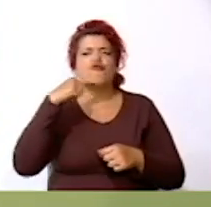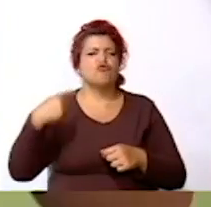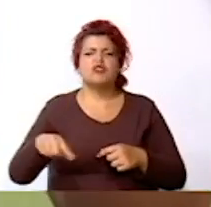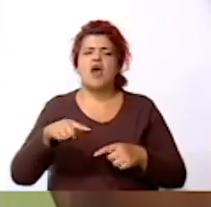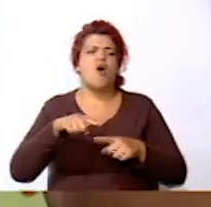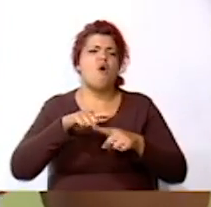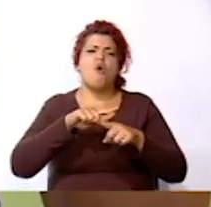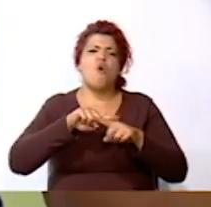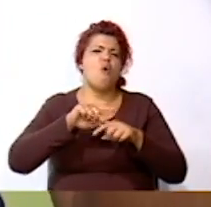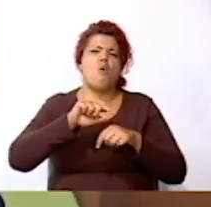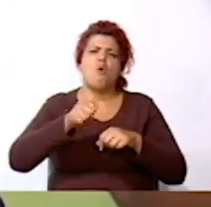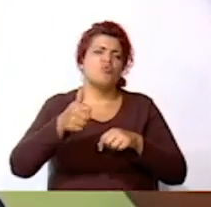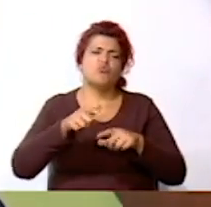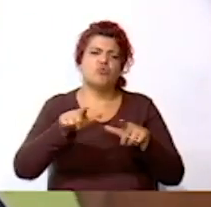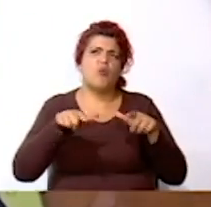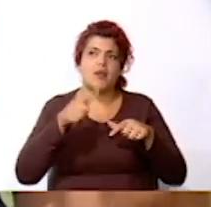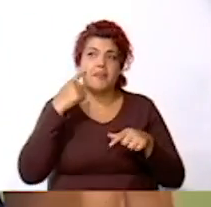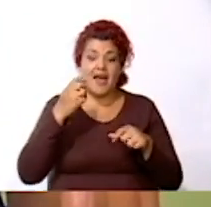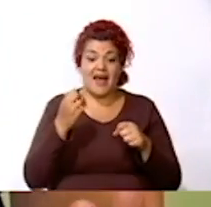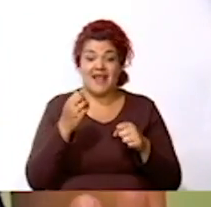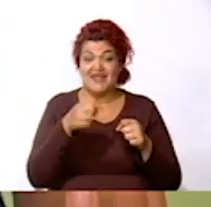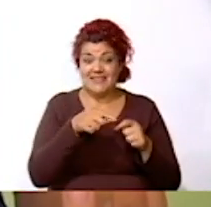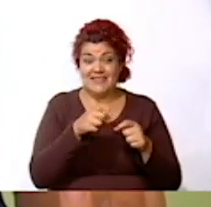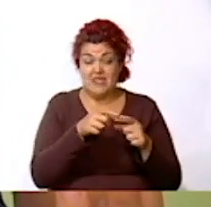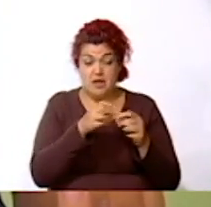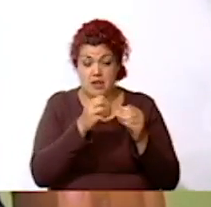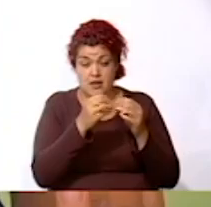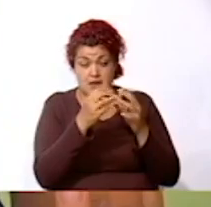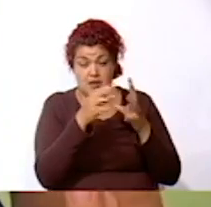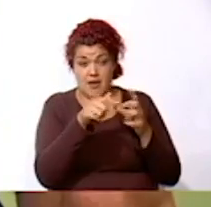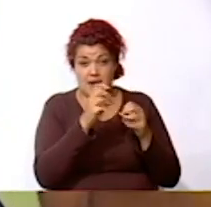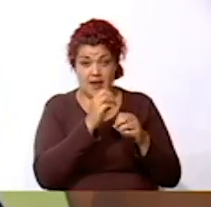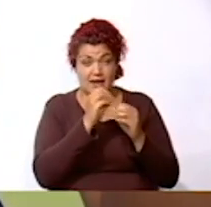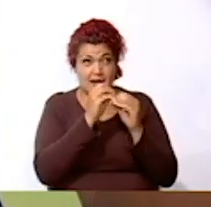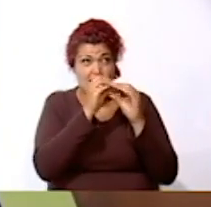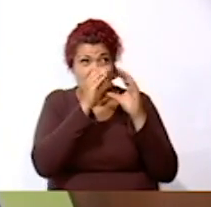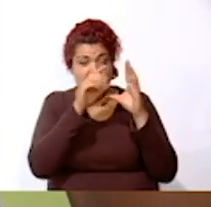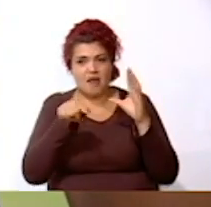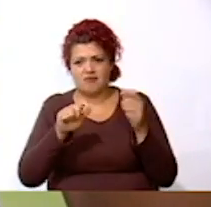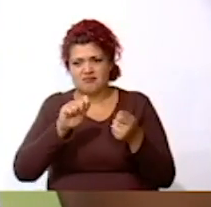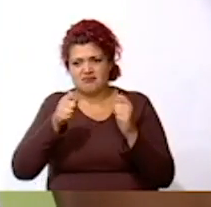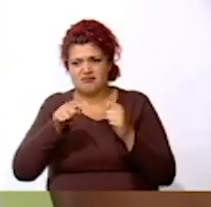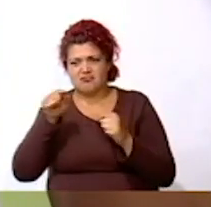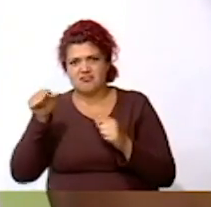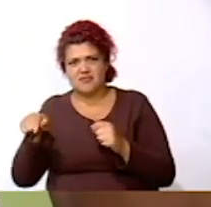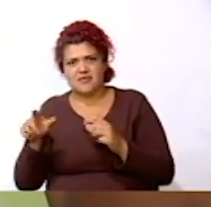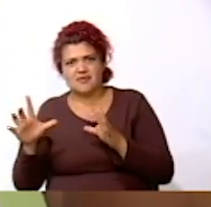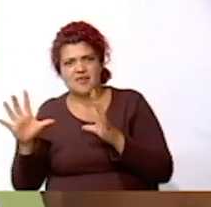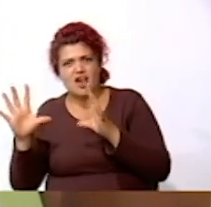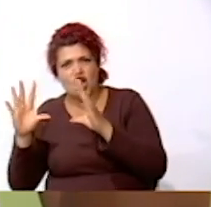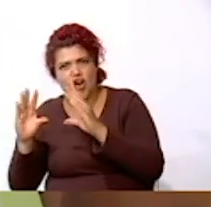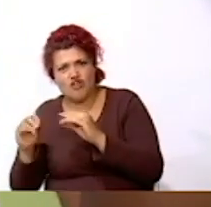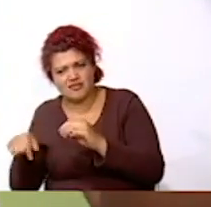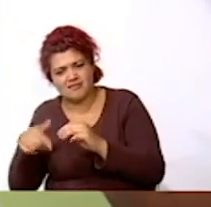este lado Es de día Nosotros estamos durmiendo A estos movimientos A este movimiento de la